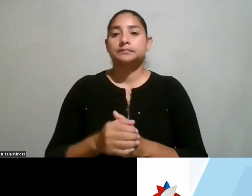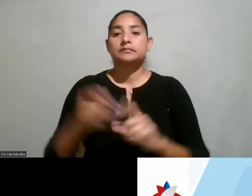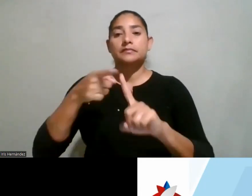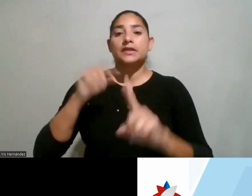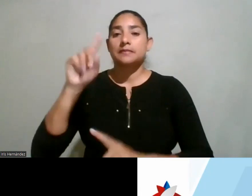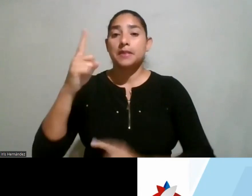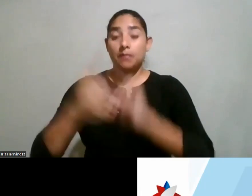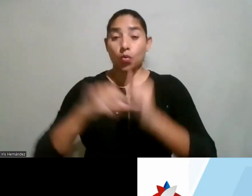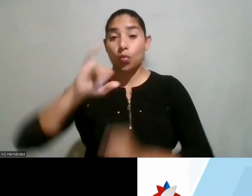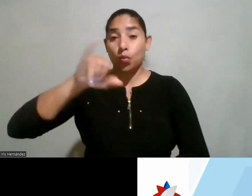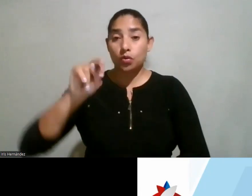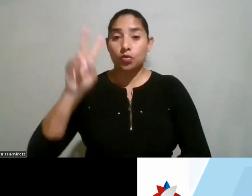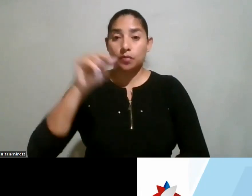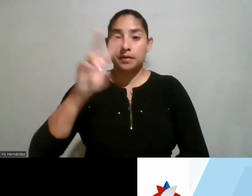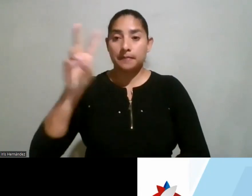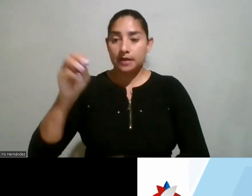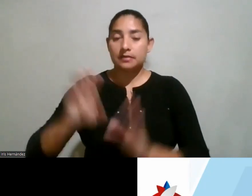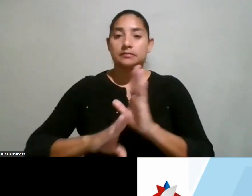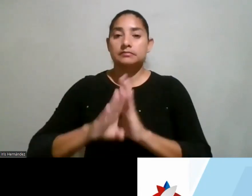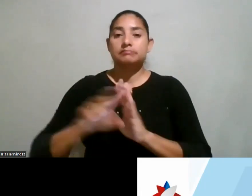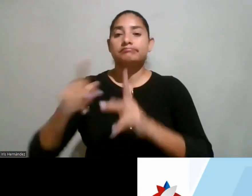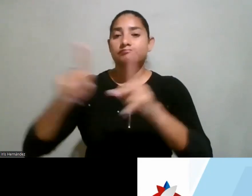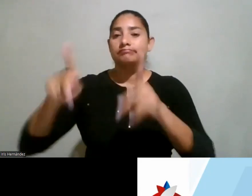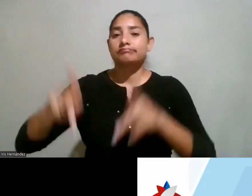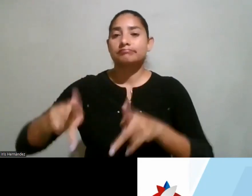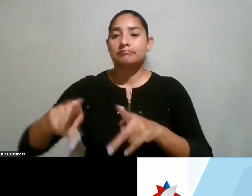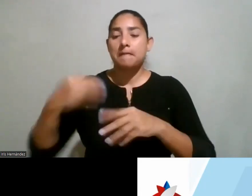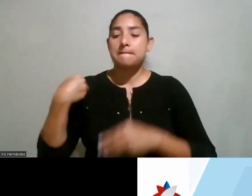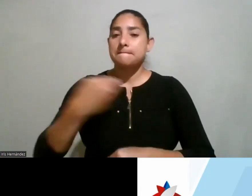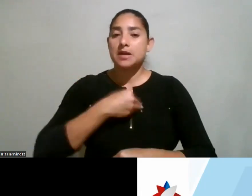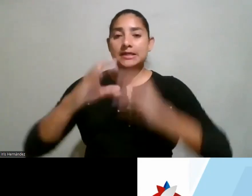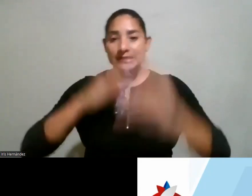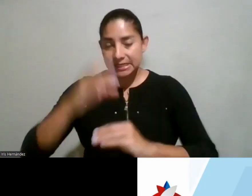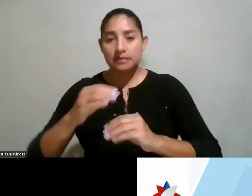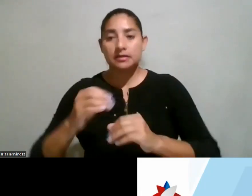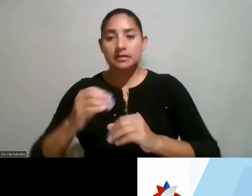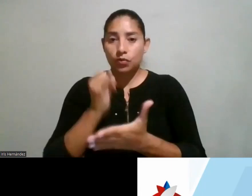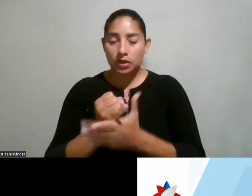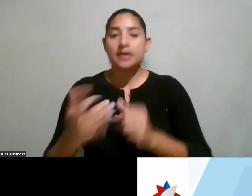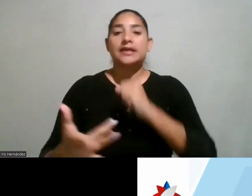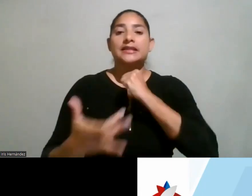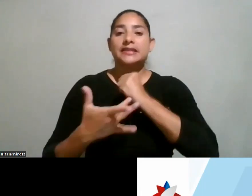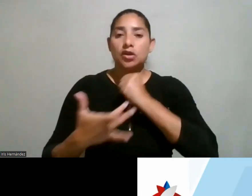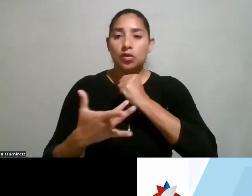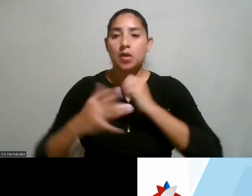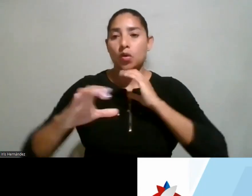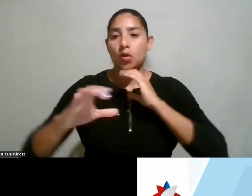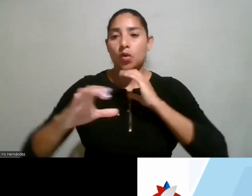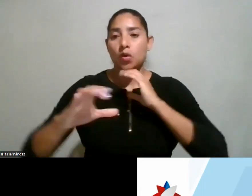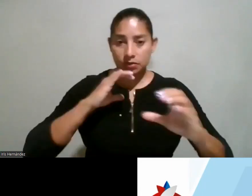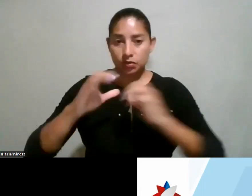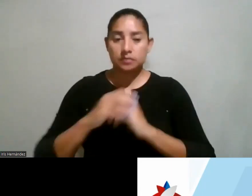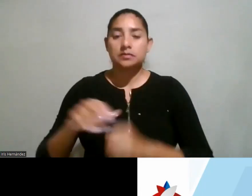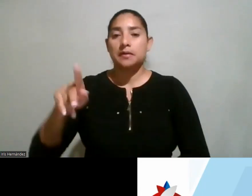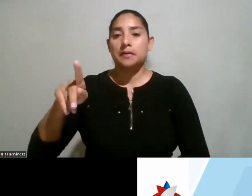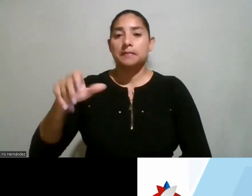primero de junio del 2020, se desempeña como ministra de Ciencia, Innovación, Tecnología y Telecomunicaciones.